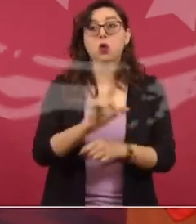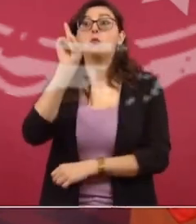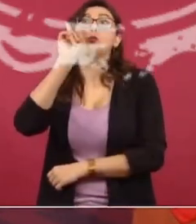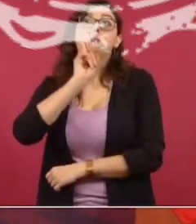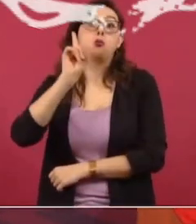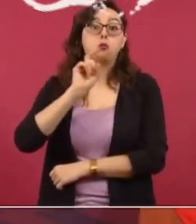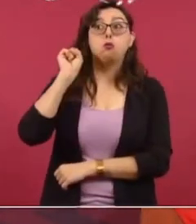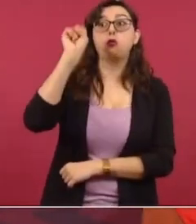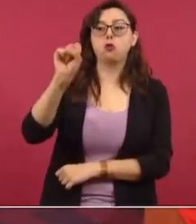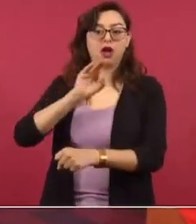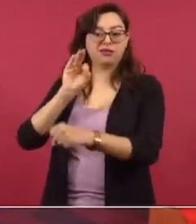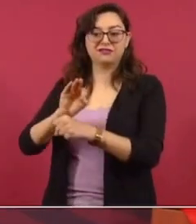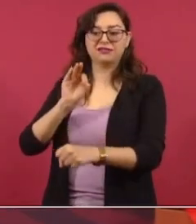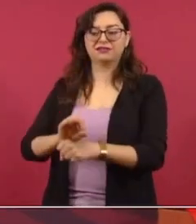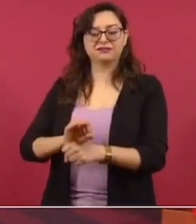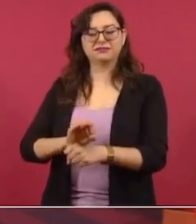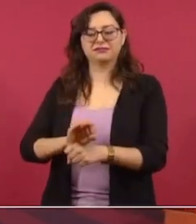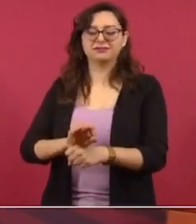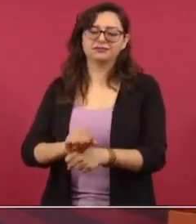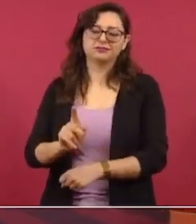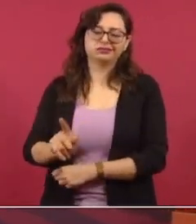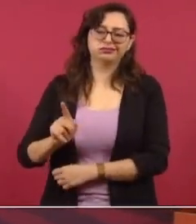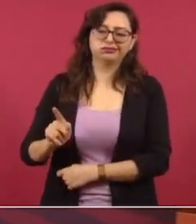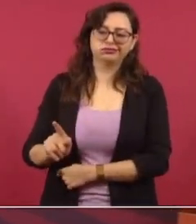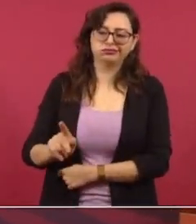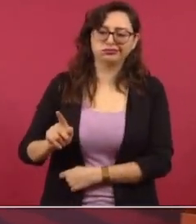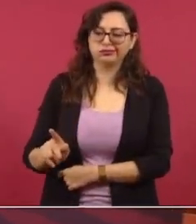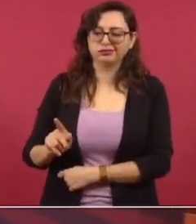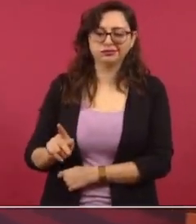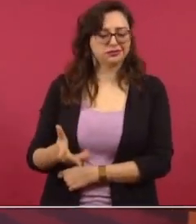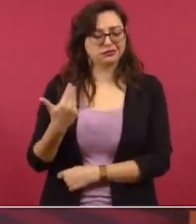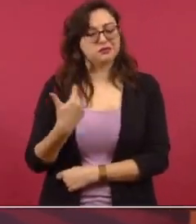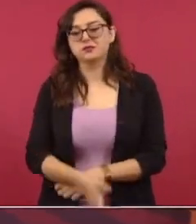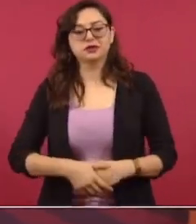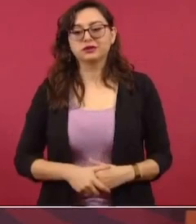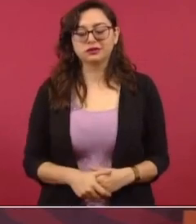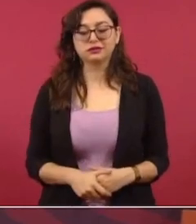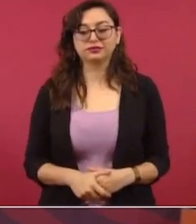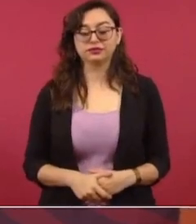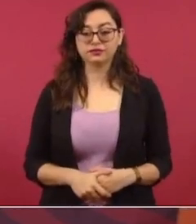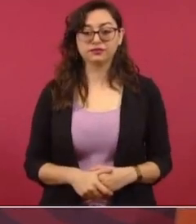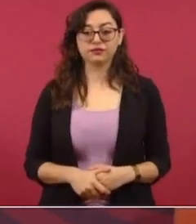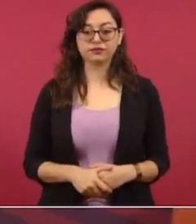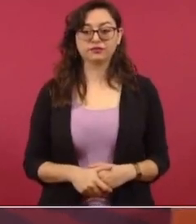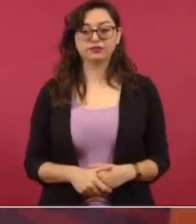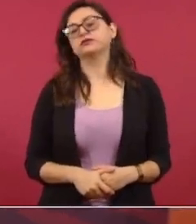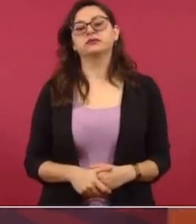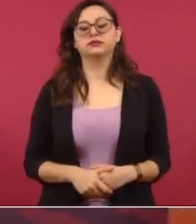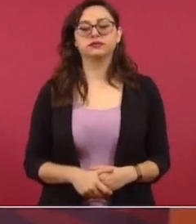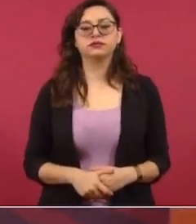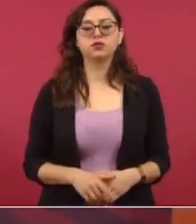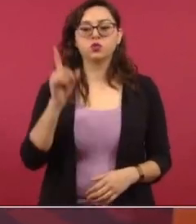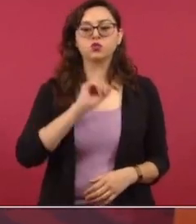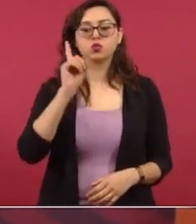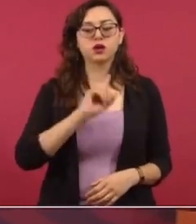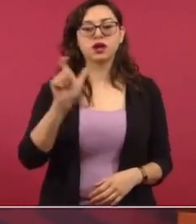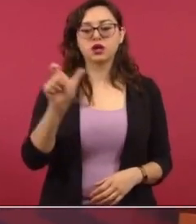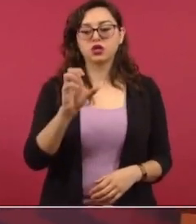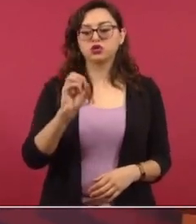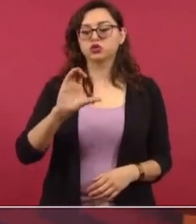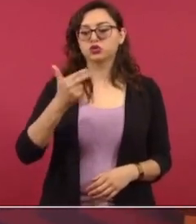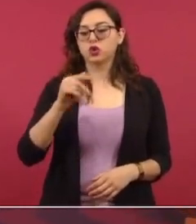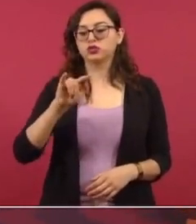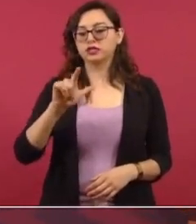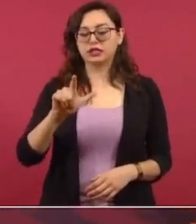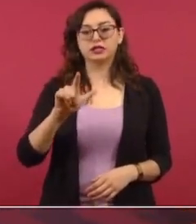Ahora vino la señora Kenia, Xochitl Galvez, a